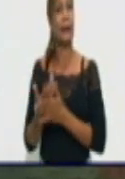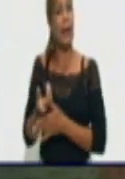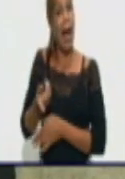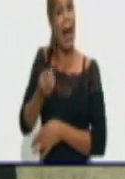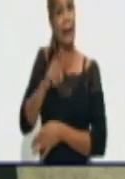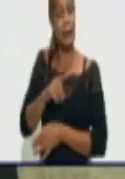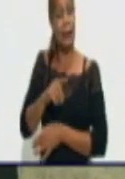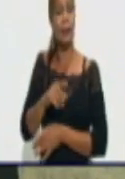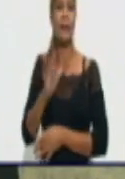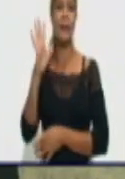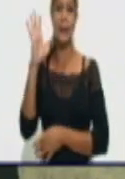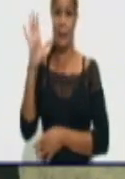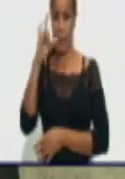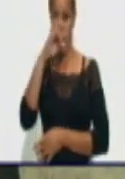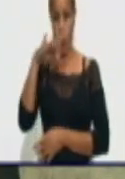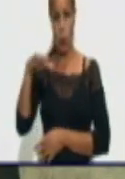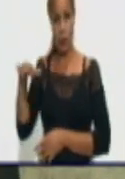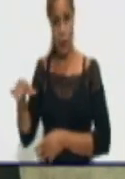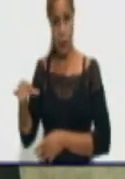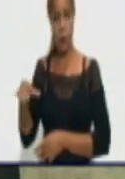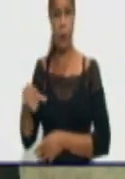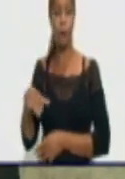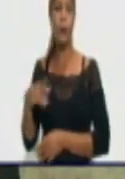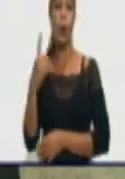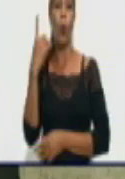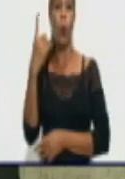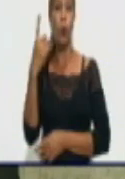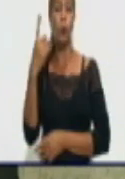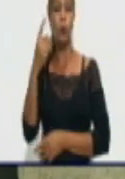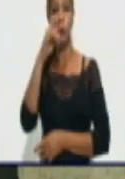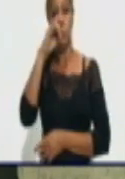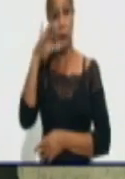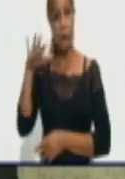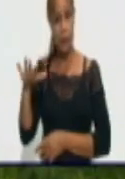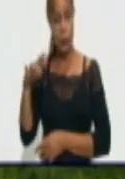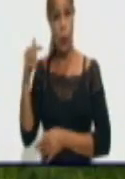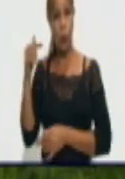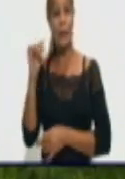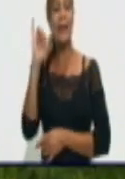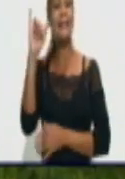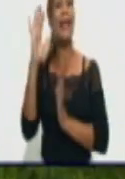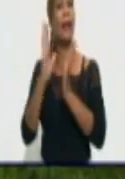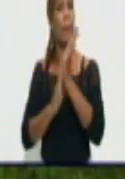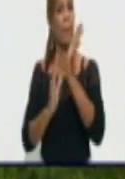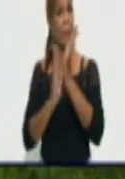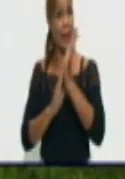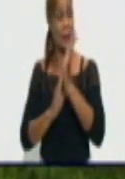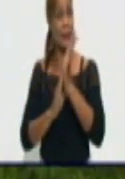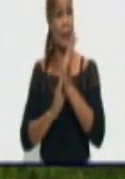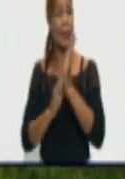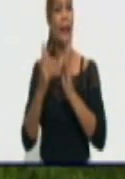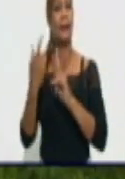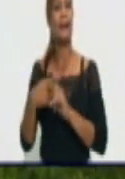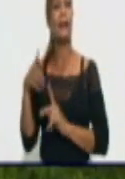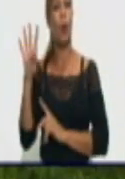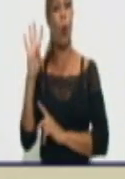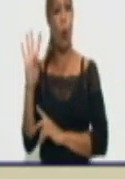pacientes en la edad pediátrica, un casito menor de un año, un niñito de 6 meses y 4 casos